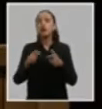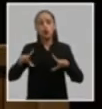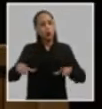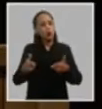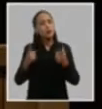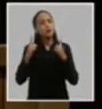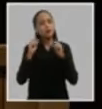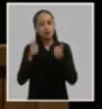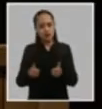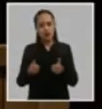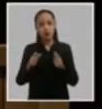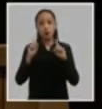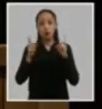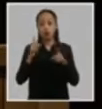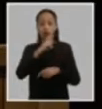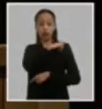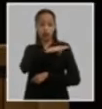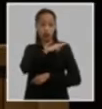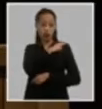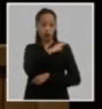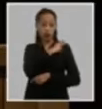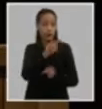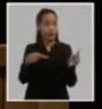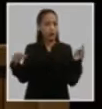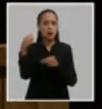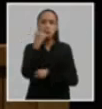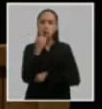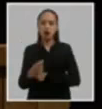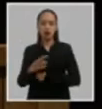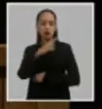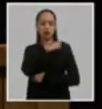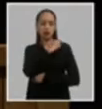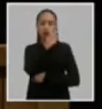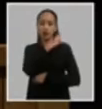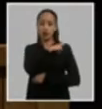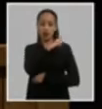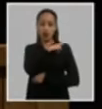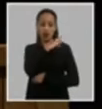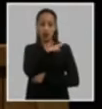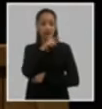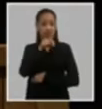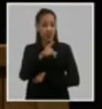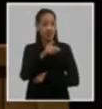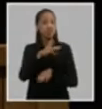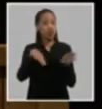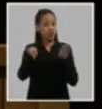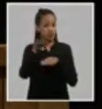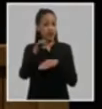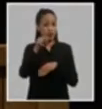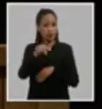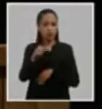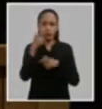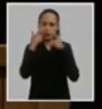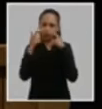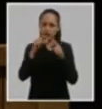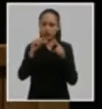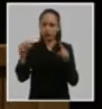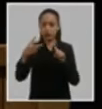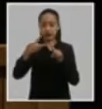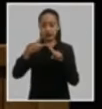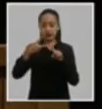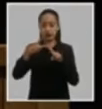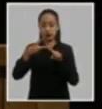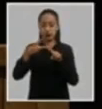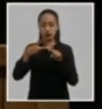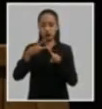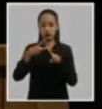política adecuada exigiendo mayor responsabilidad de los jefes en este nivel en este vital asunto segundo gestionar con